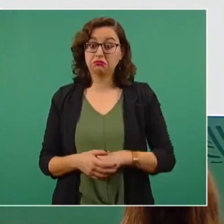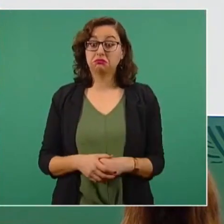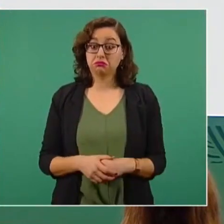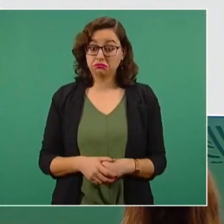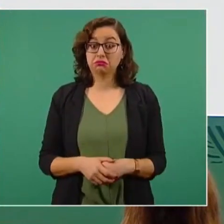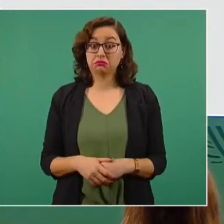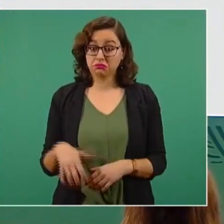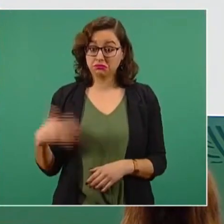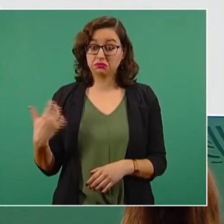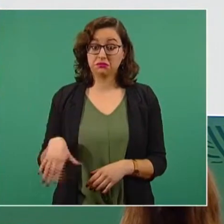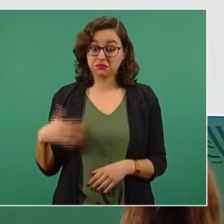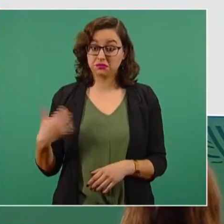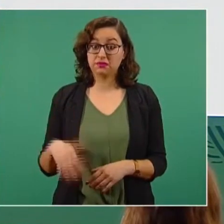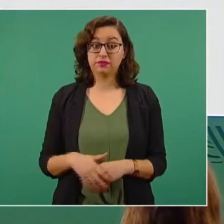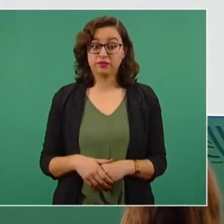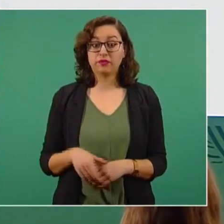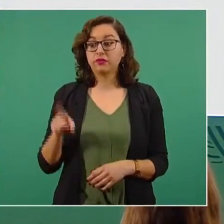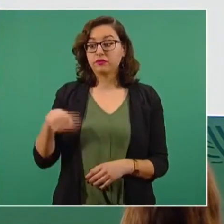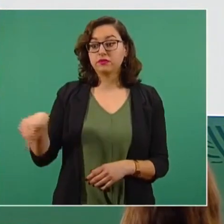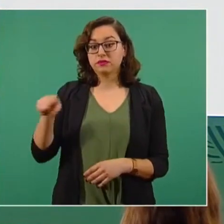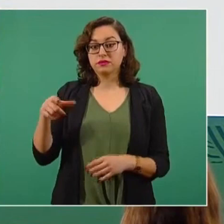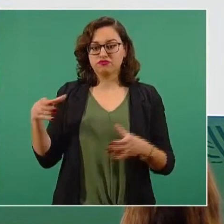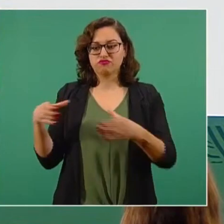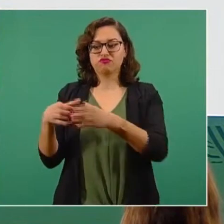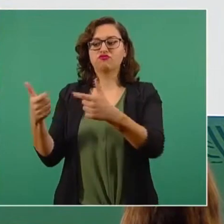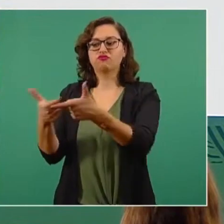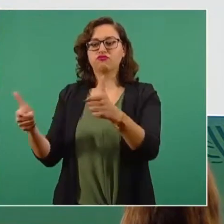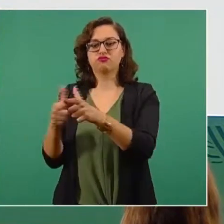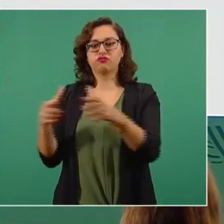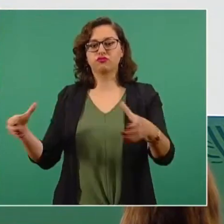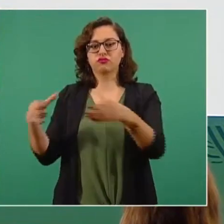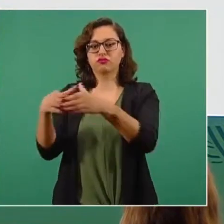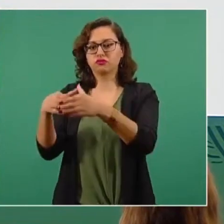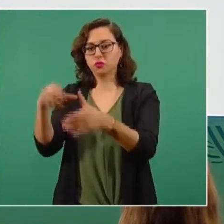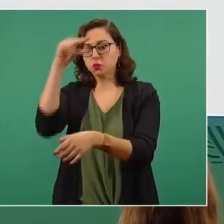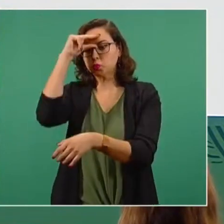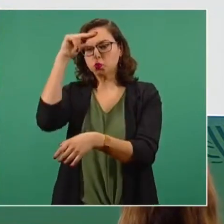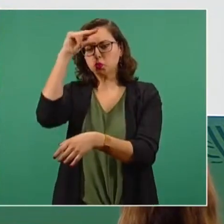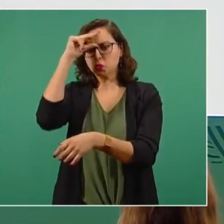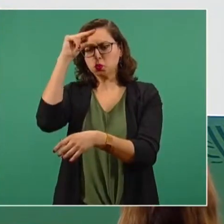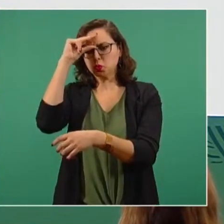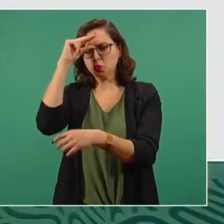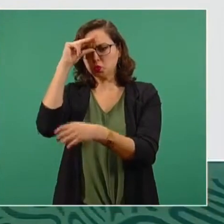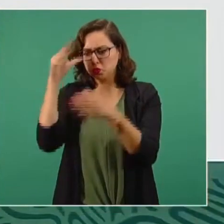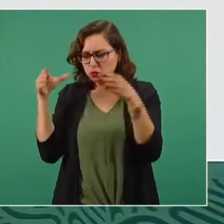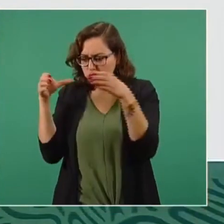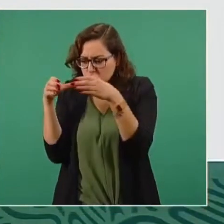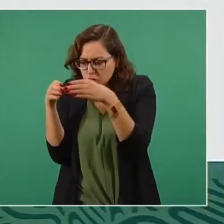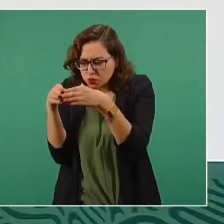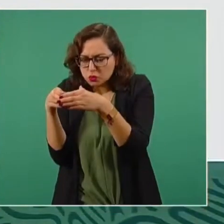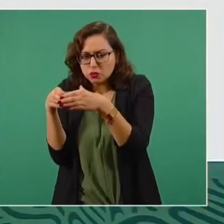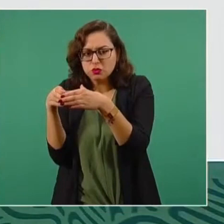intelectuales orgánicos, intelectuales al servicio